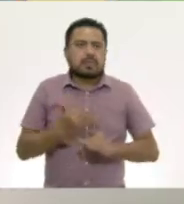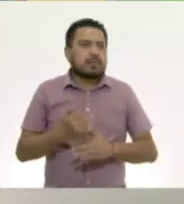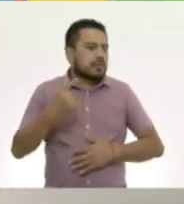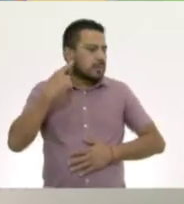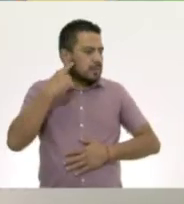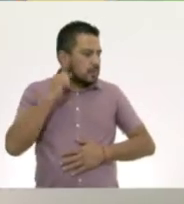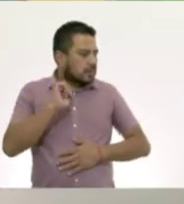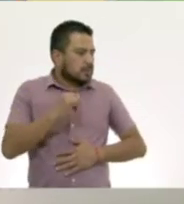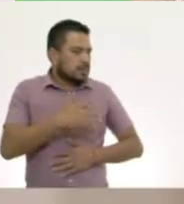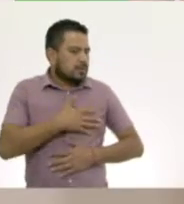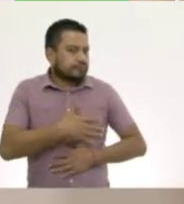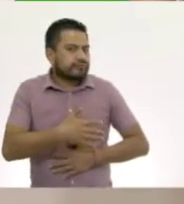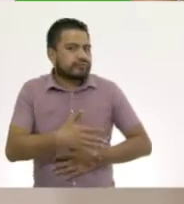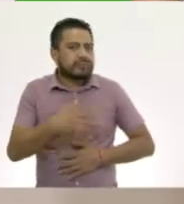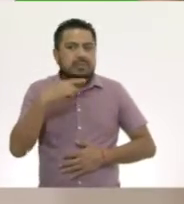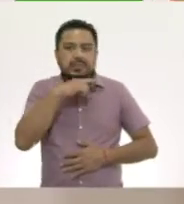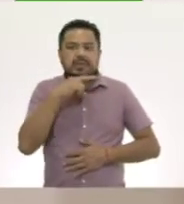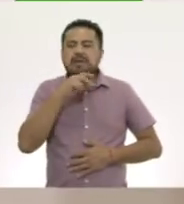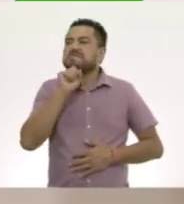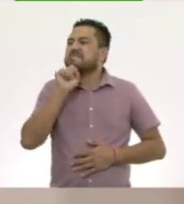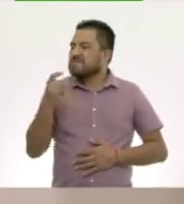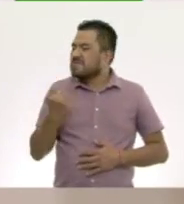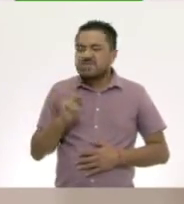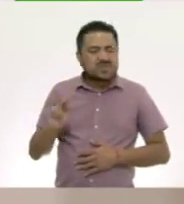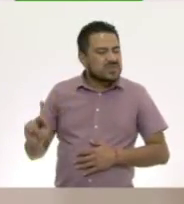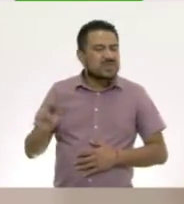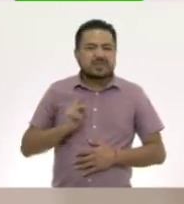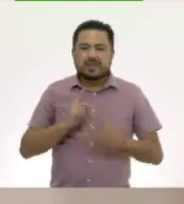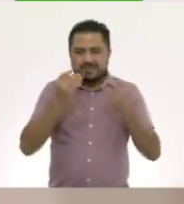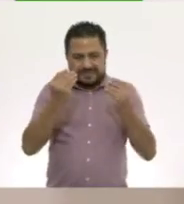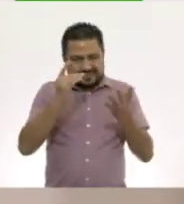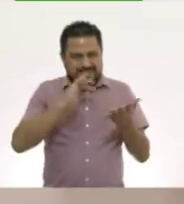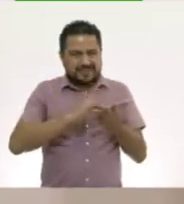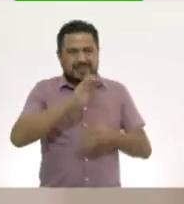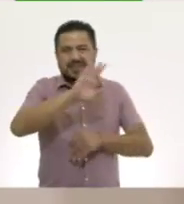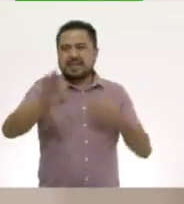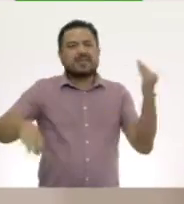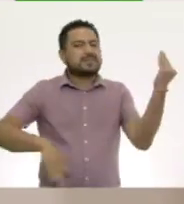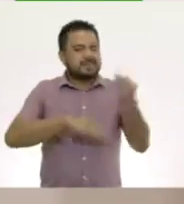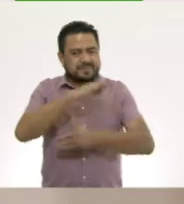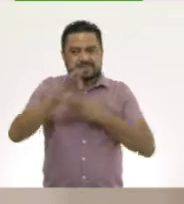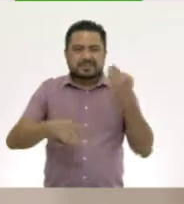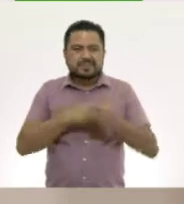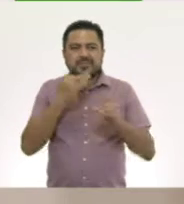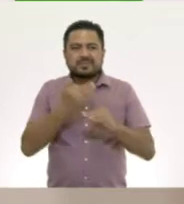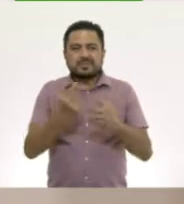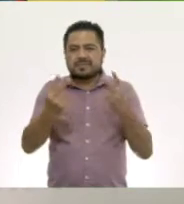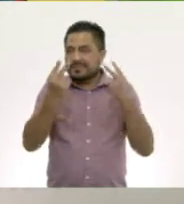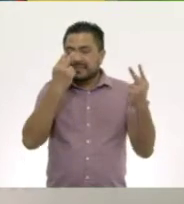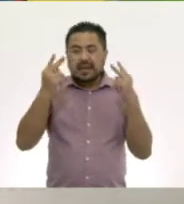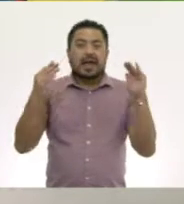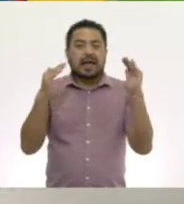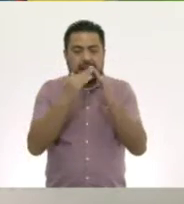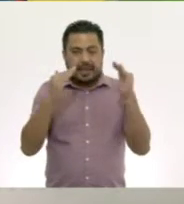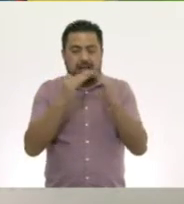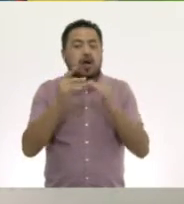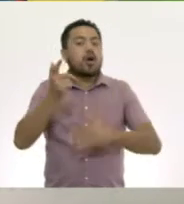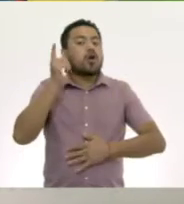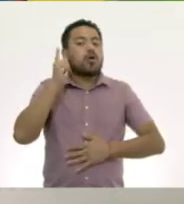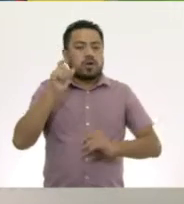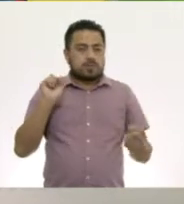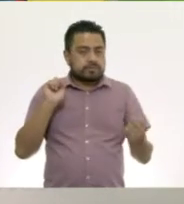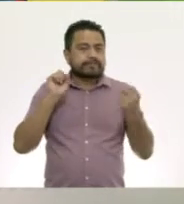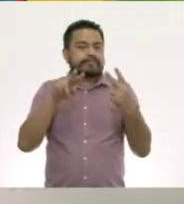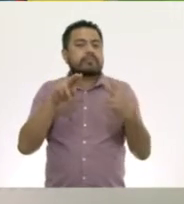escuchando. A mí también. Muchas gracias a todas y todos los que nos ven desde casa. Esperamos